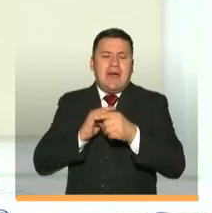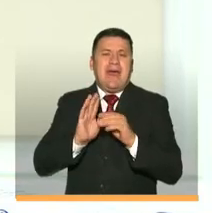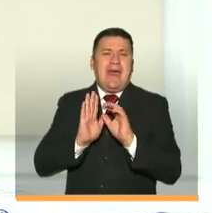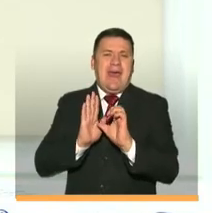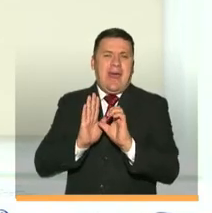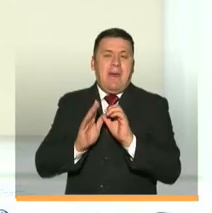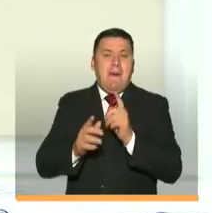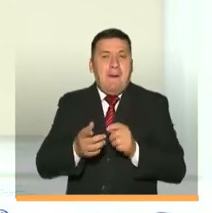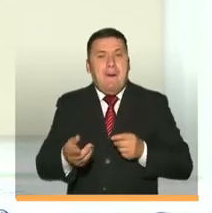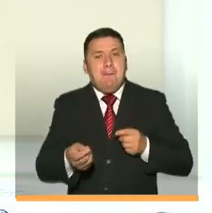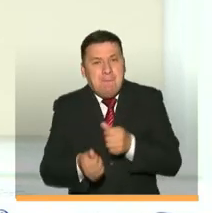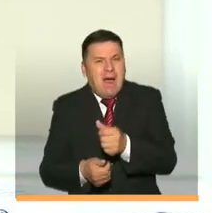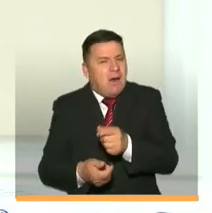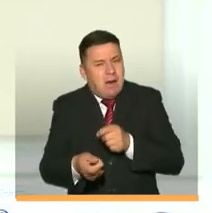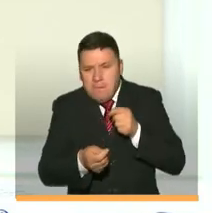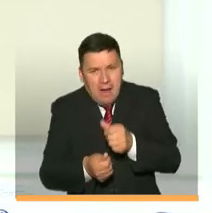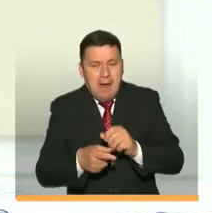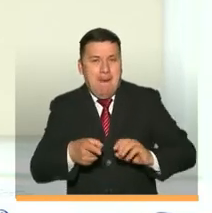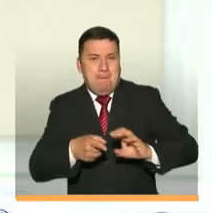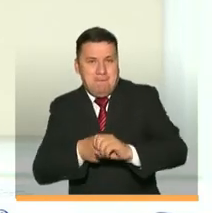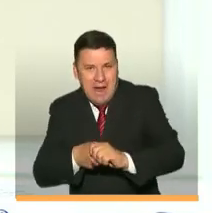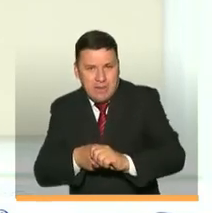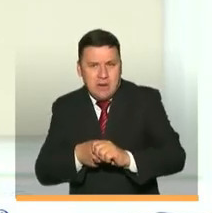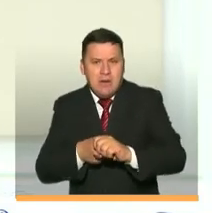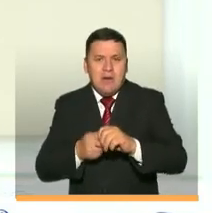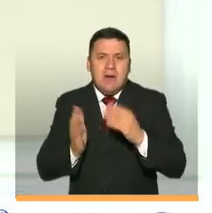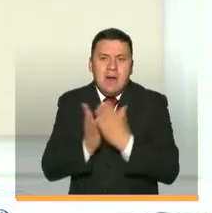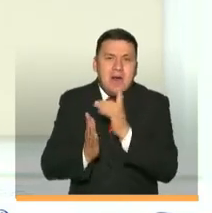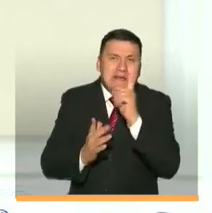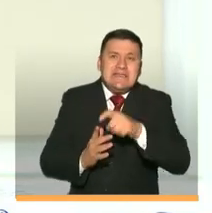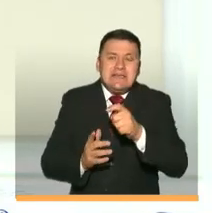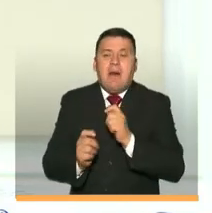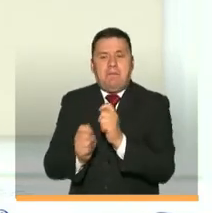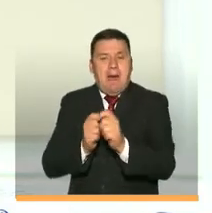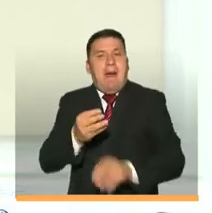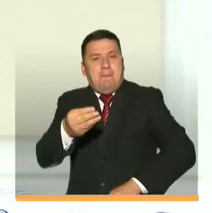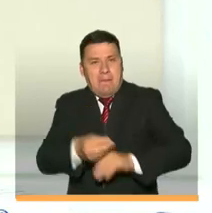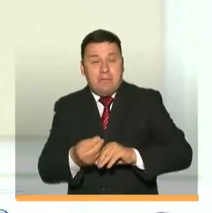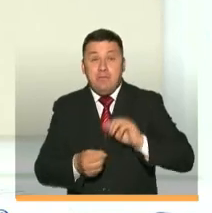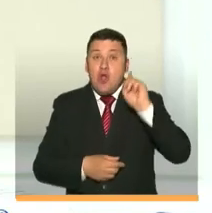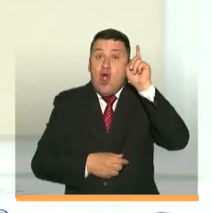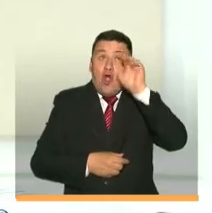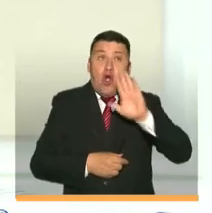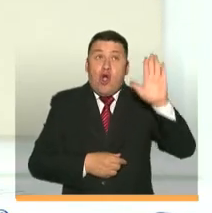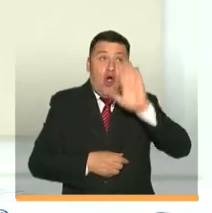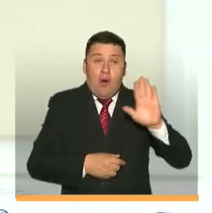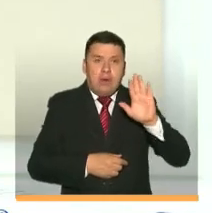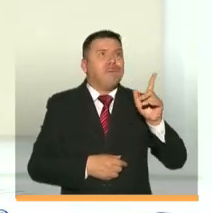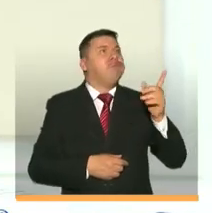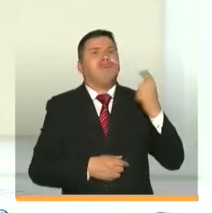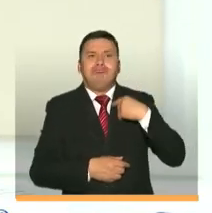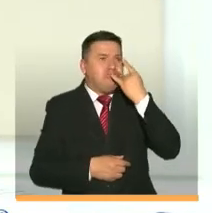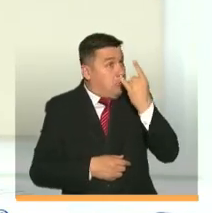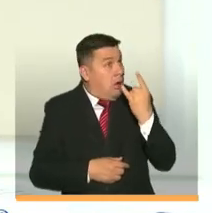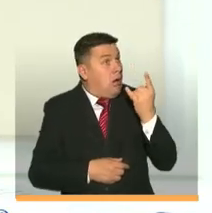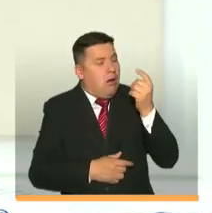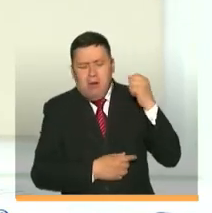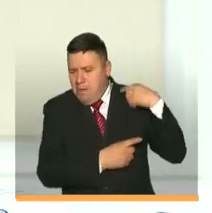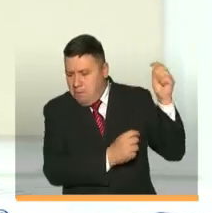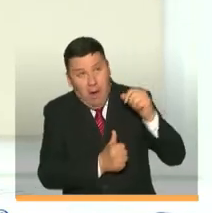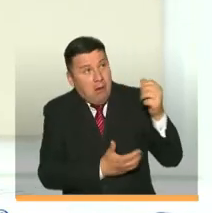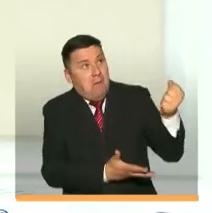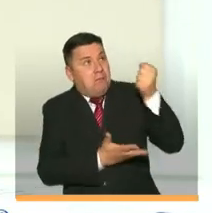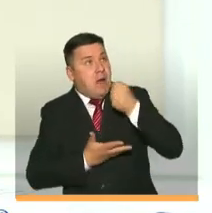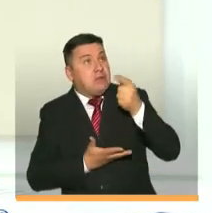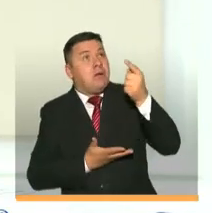manutención. Y estamos además, presidente, pues muy contentos porque los gobernadores se vienen sumando uno tras otro a este proceso de